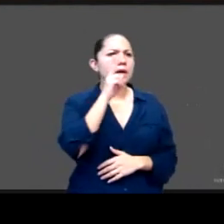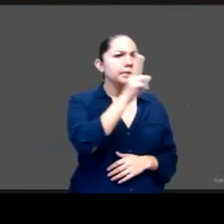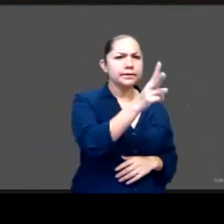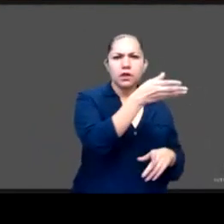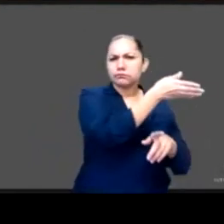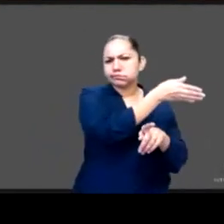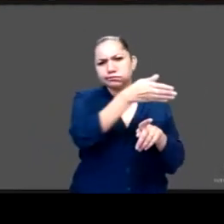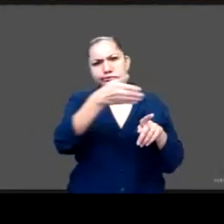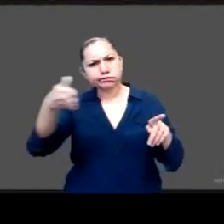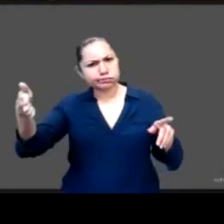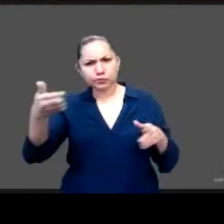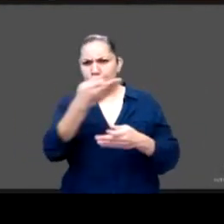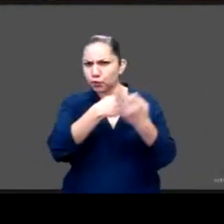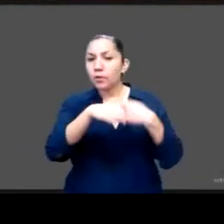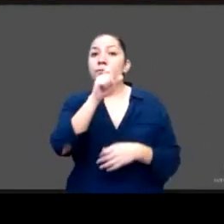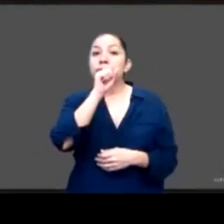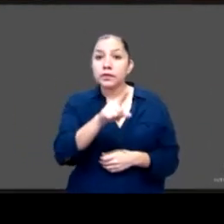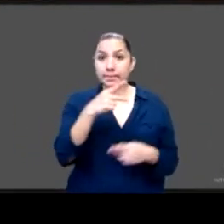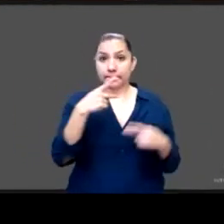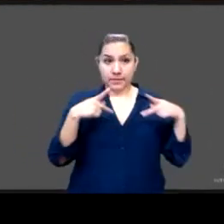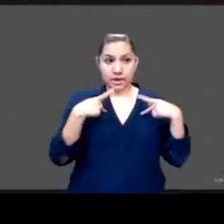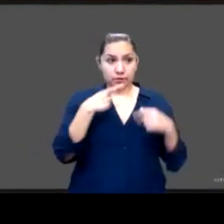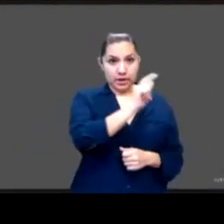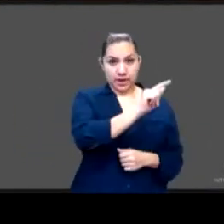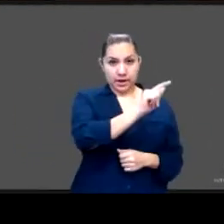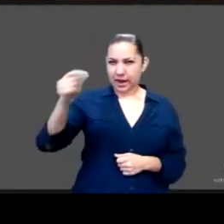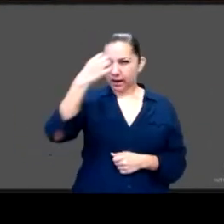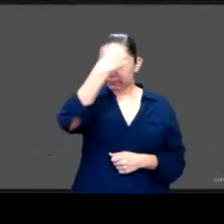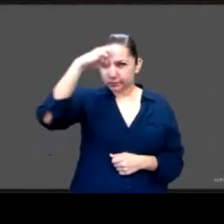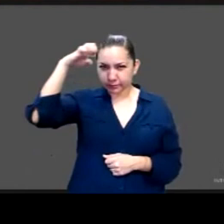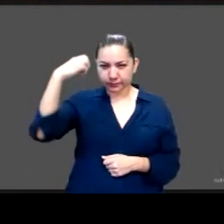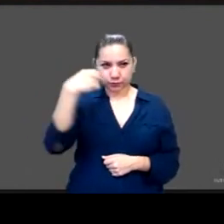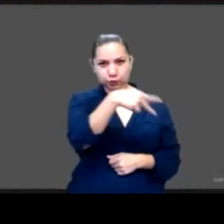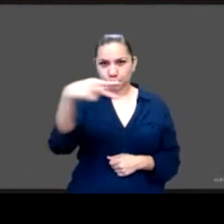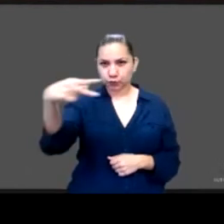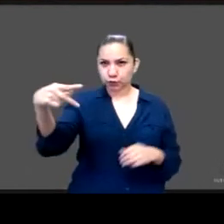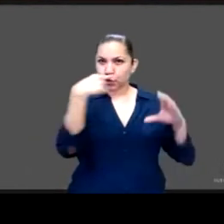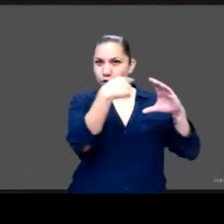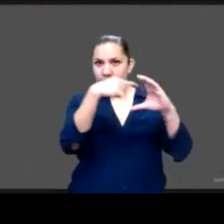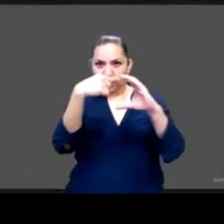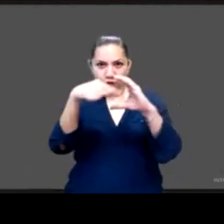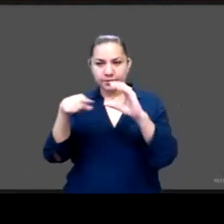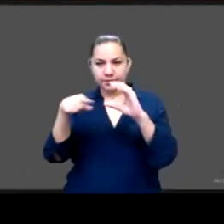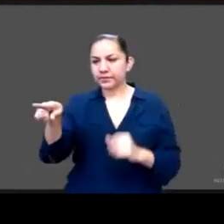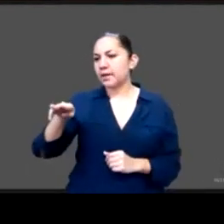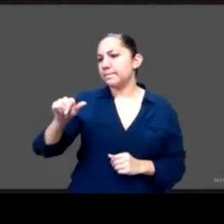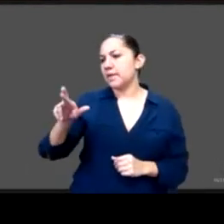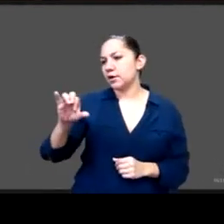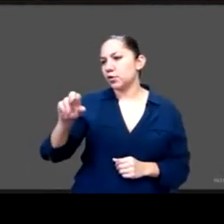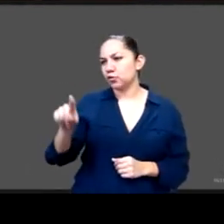electrónicos de las personas que están aquí se irán colocando. Maricruz, te quieren contactar de las entidades